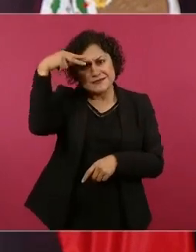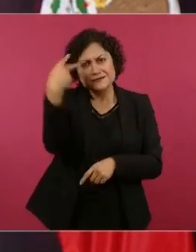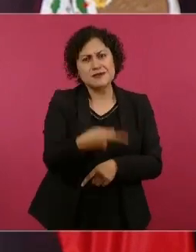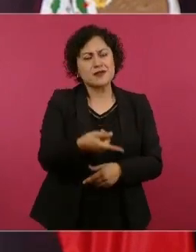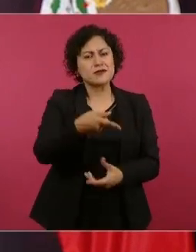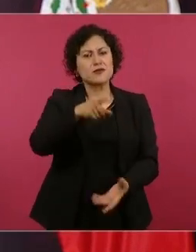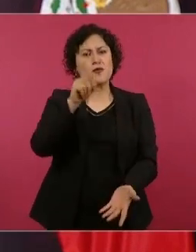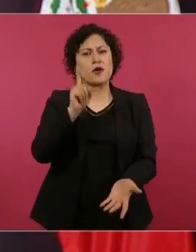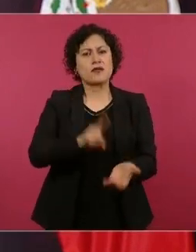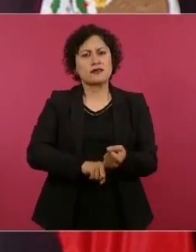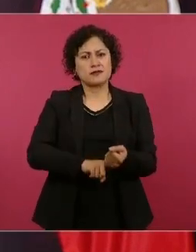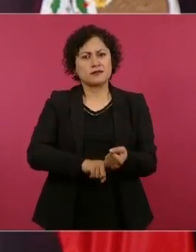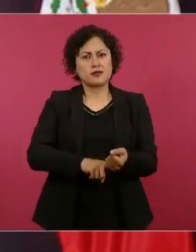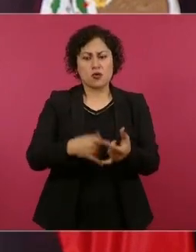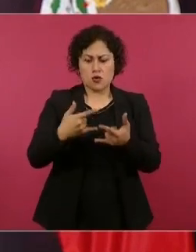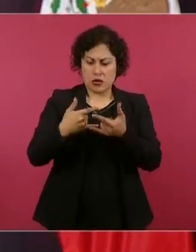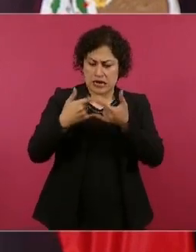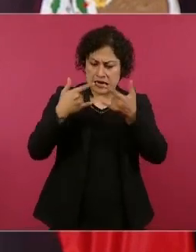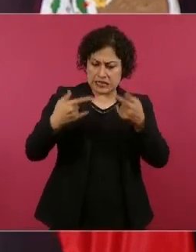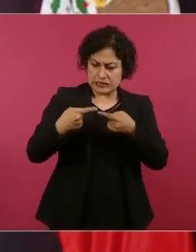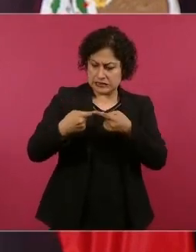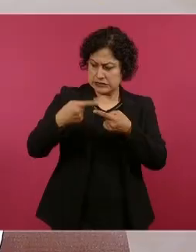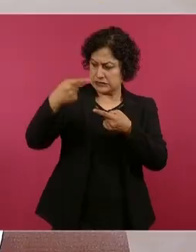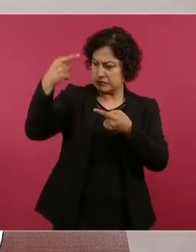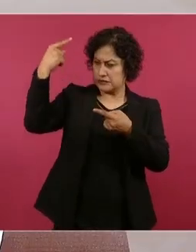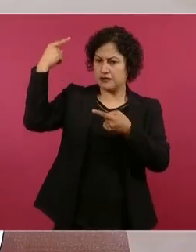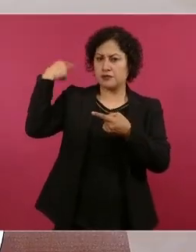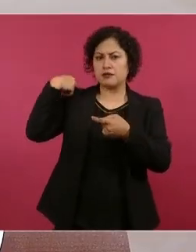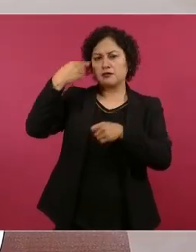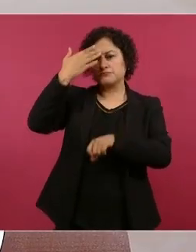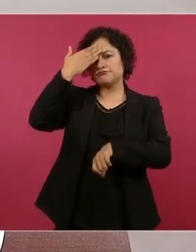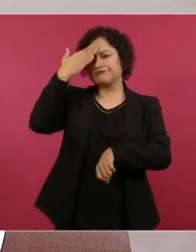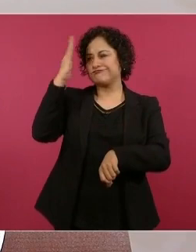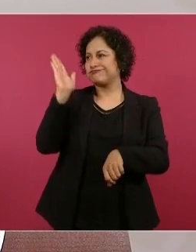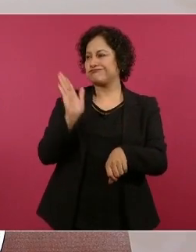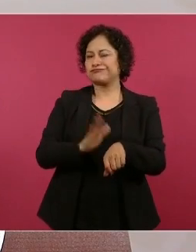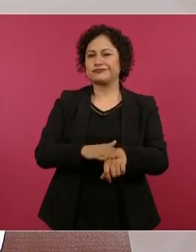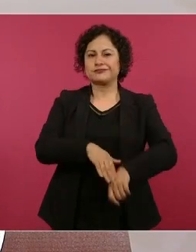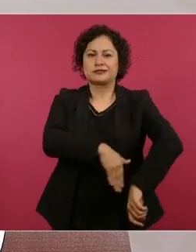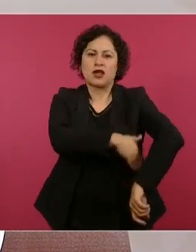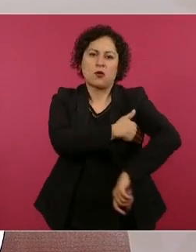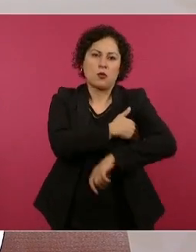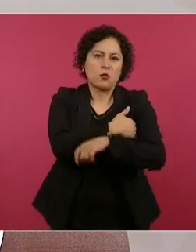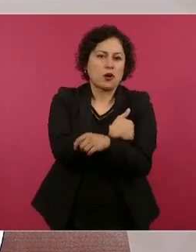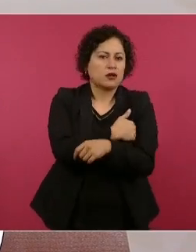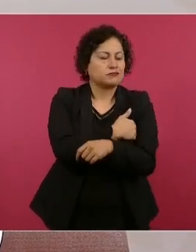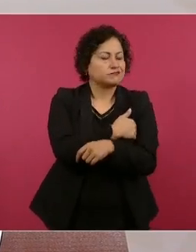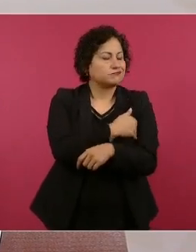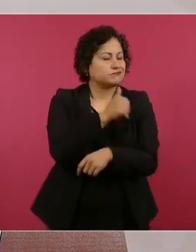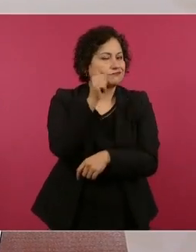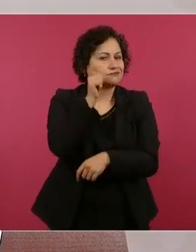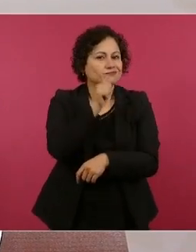no olvida su pasado glorioso y la historia de México México es una historia